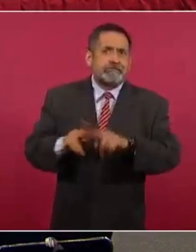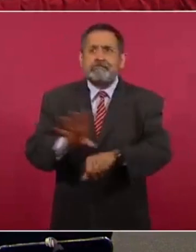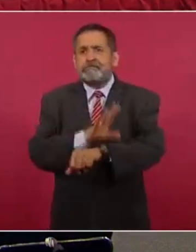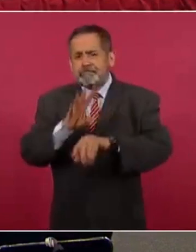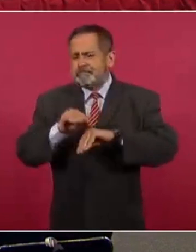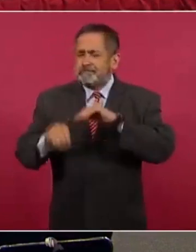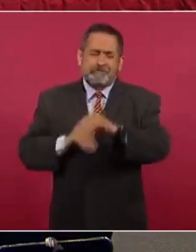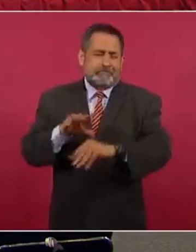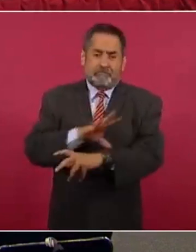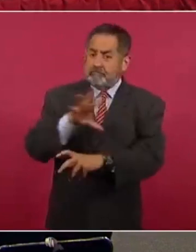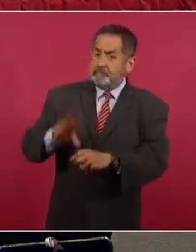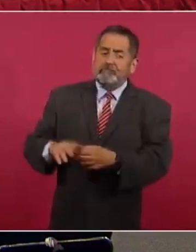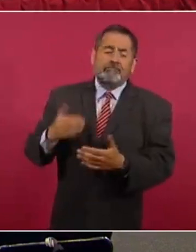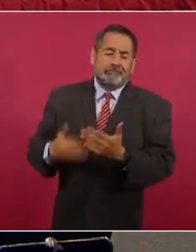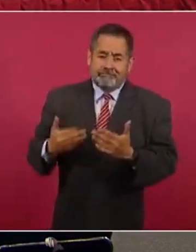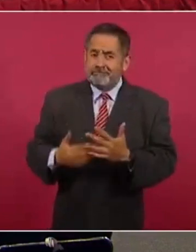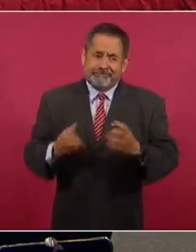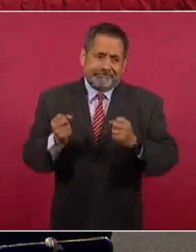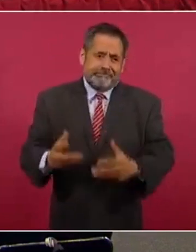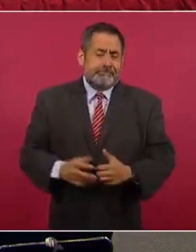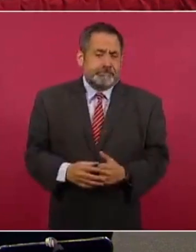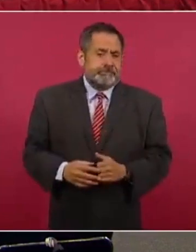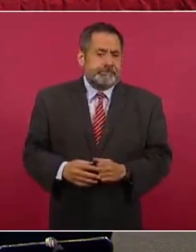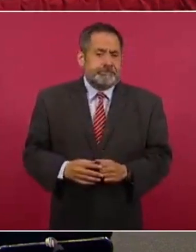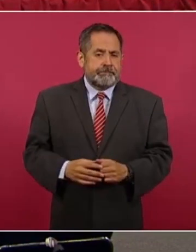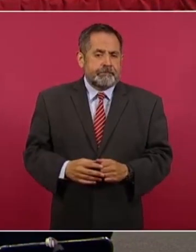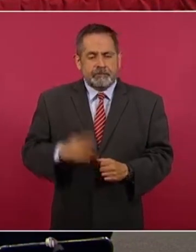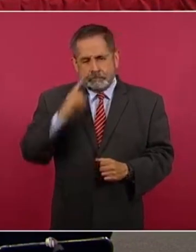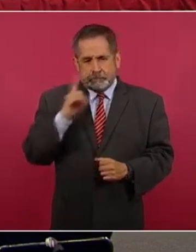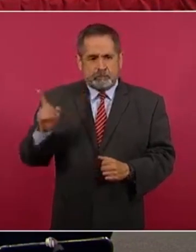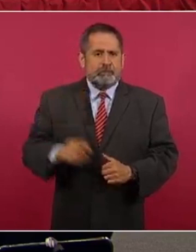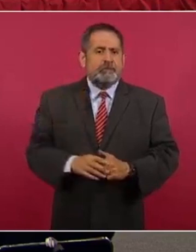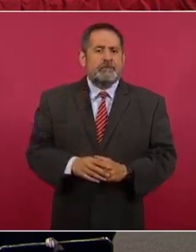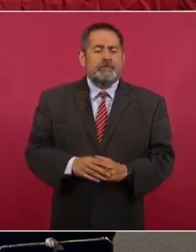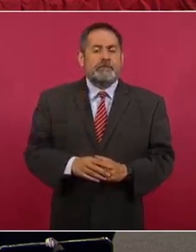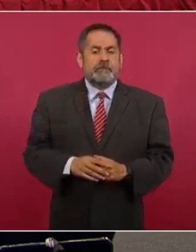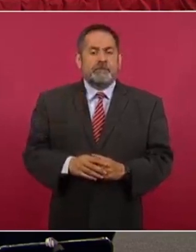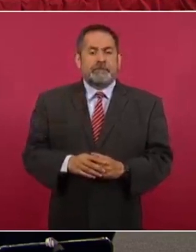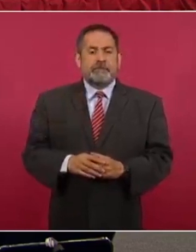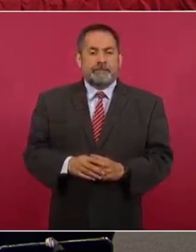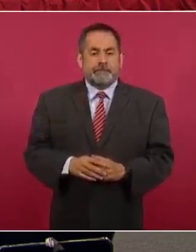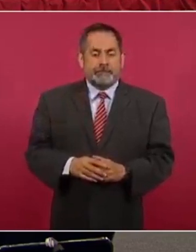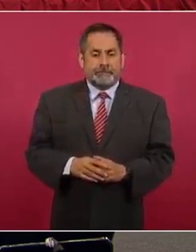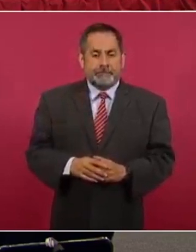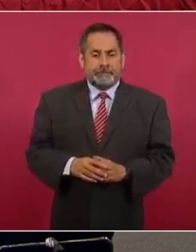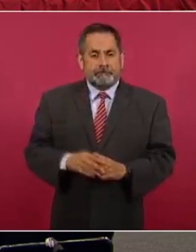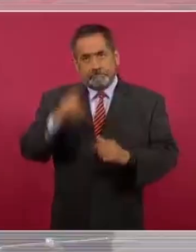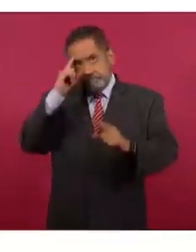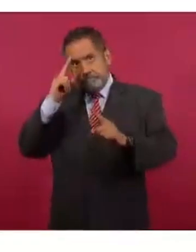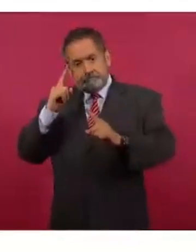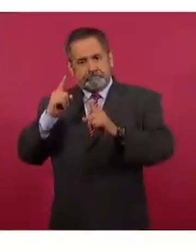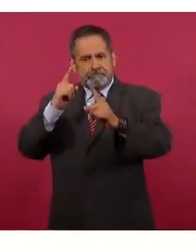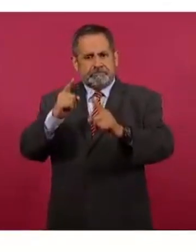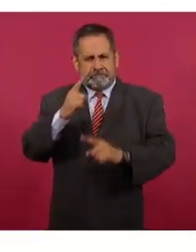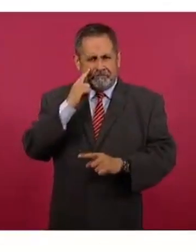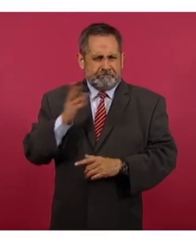demás. Ahora, si lo vemos desde esas dimensiones, si pueden pasar la siguiente. Esta es la meta y aquí iremos viendo